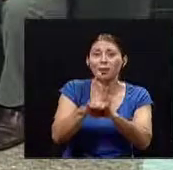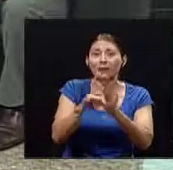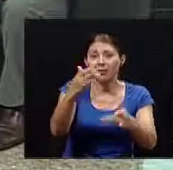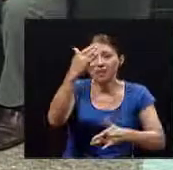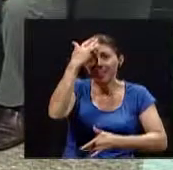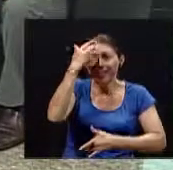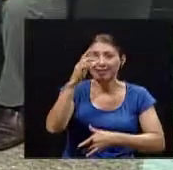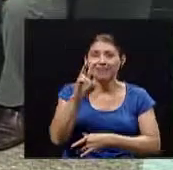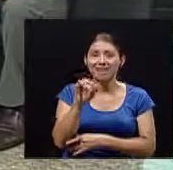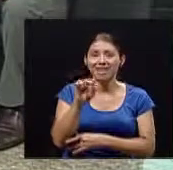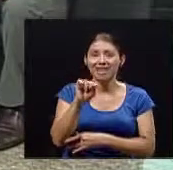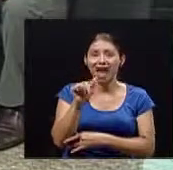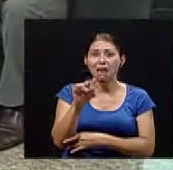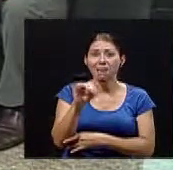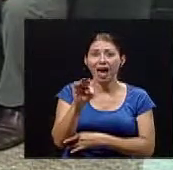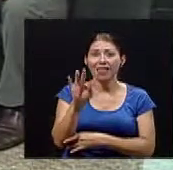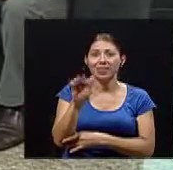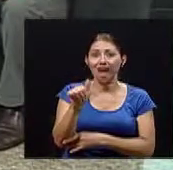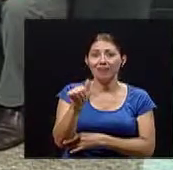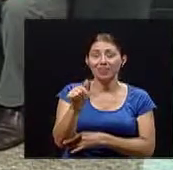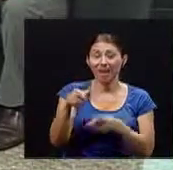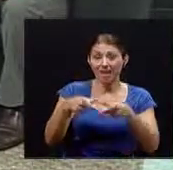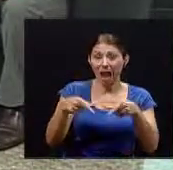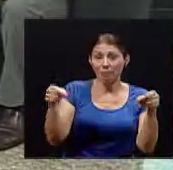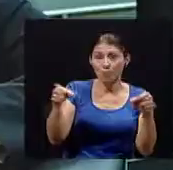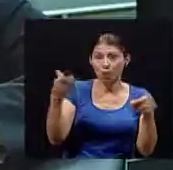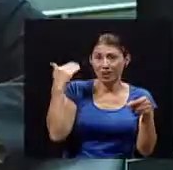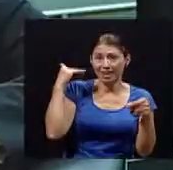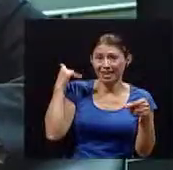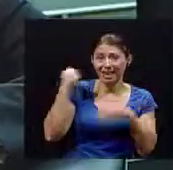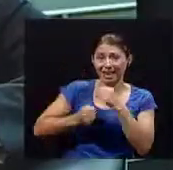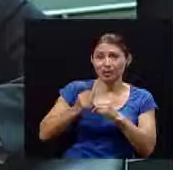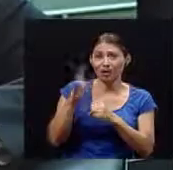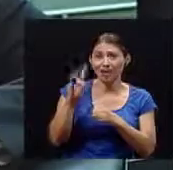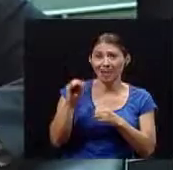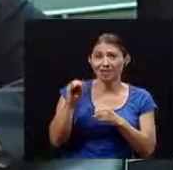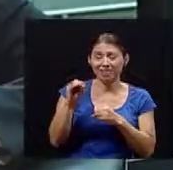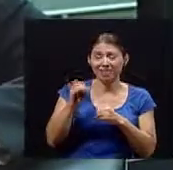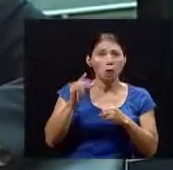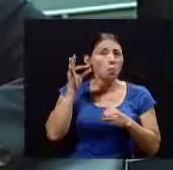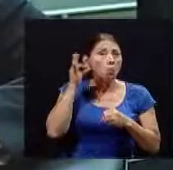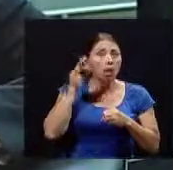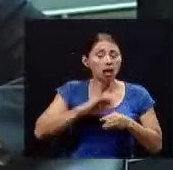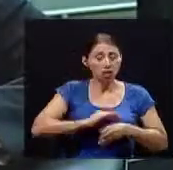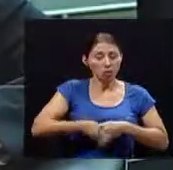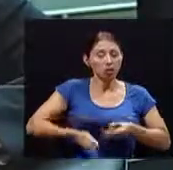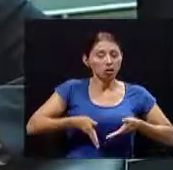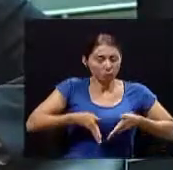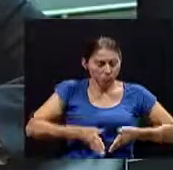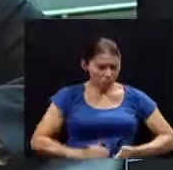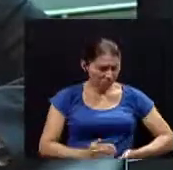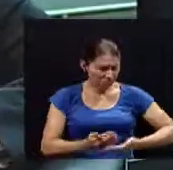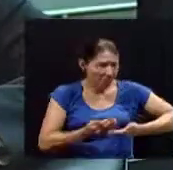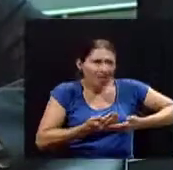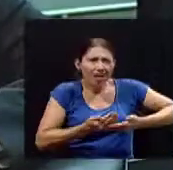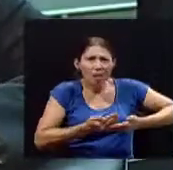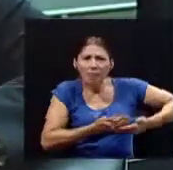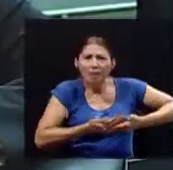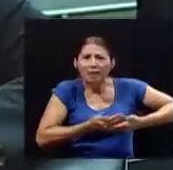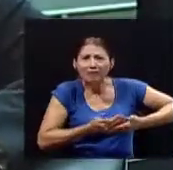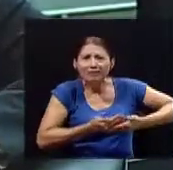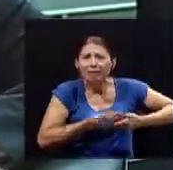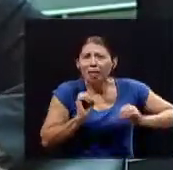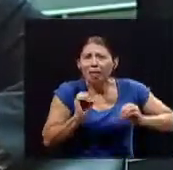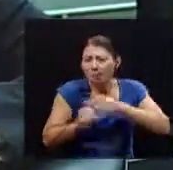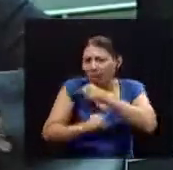en Japón donde empiezan a nacer los niños deformes sin brazos, sin piernas y empezamos a ver que